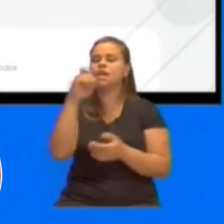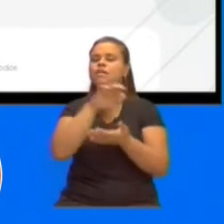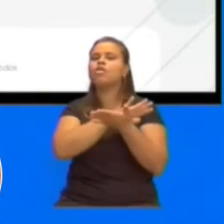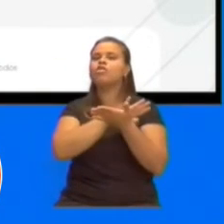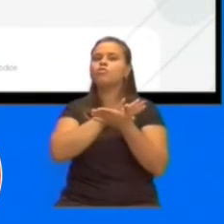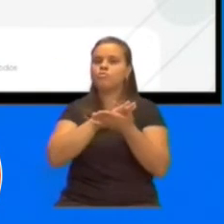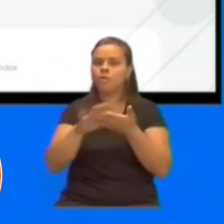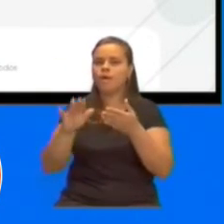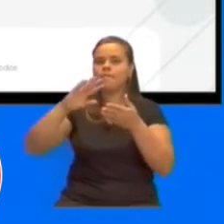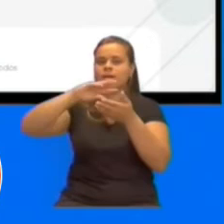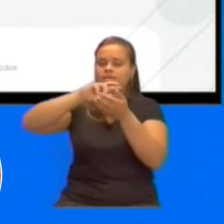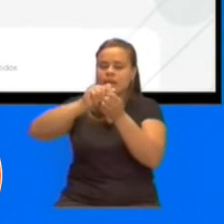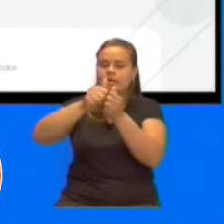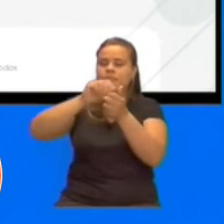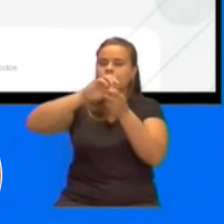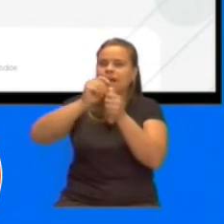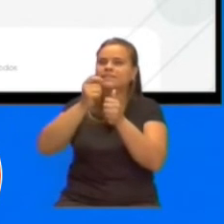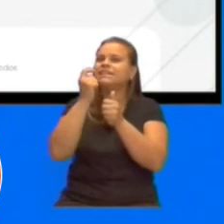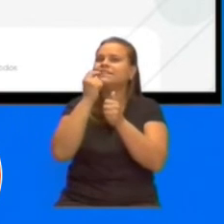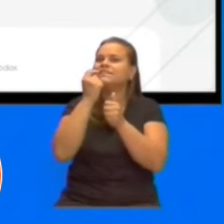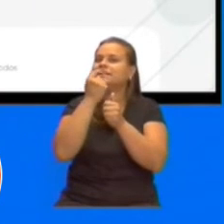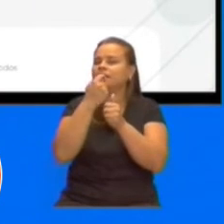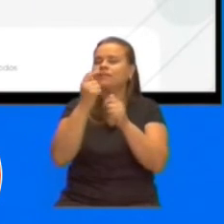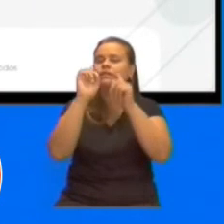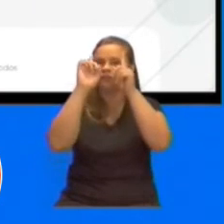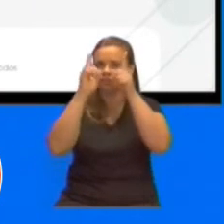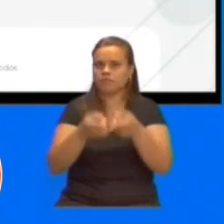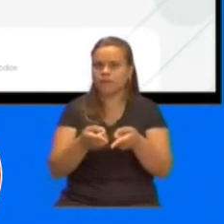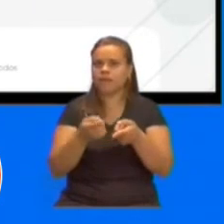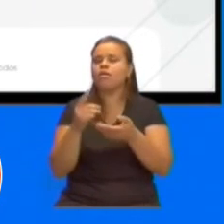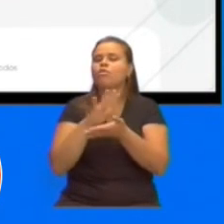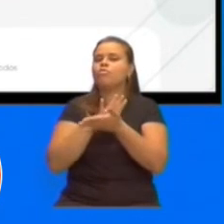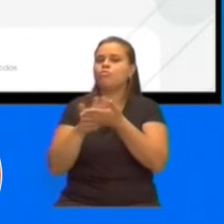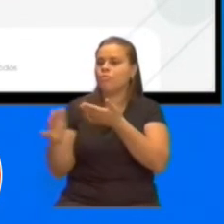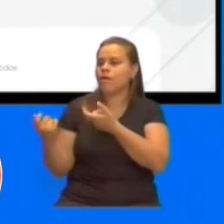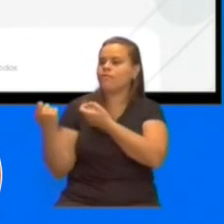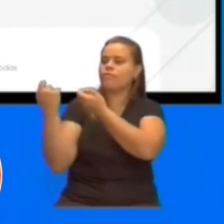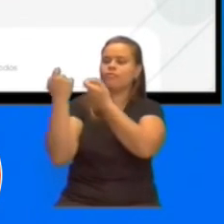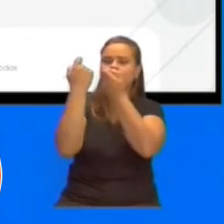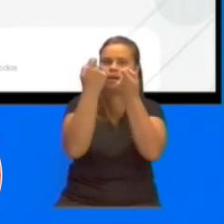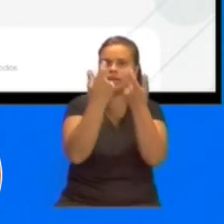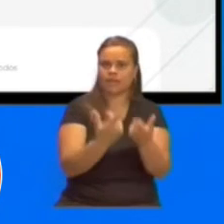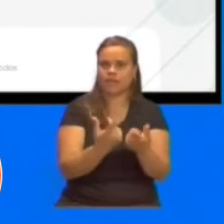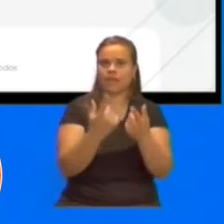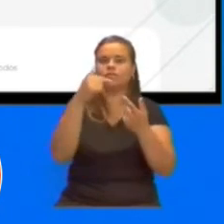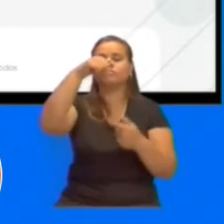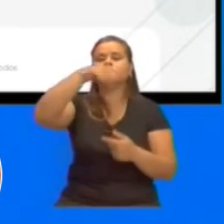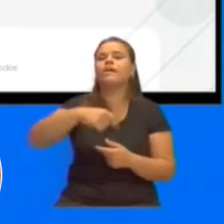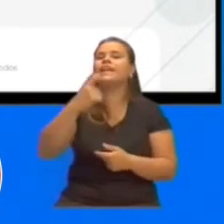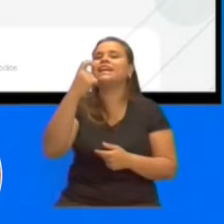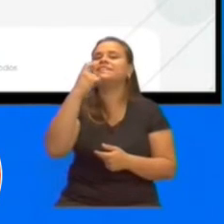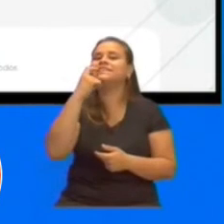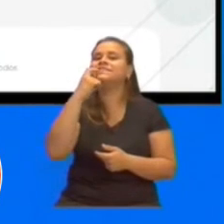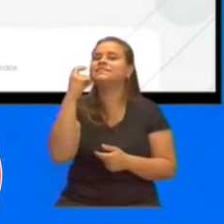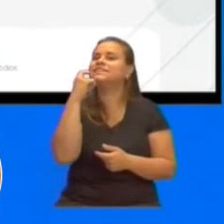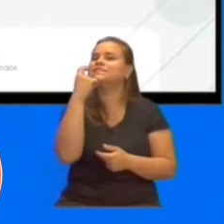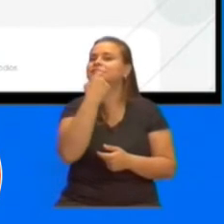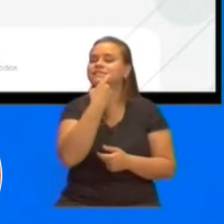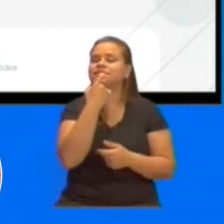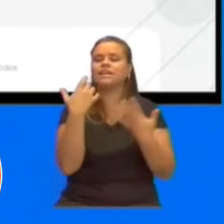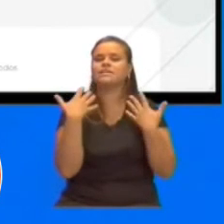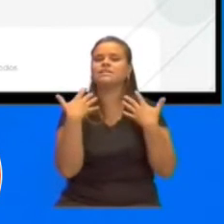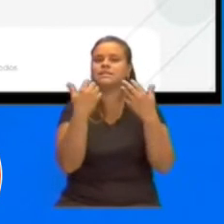y cepillo y a su vez a laboratorios protésicos con el objeto de mejorar la salud bucal de las personas.